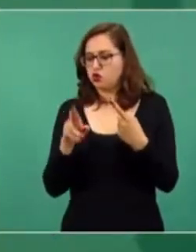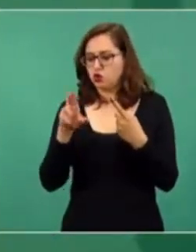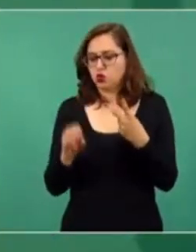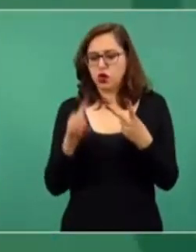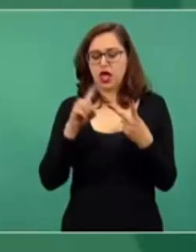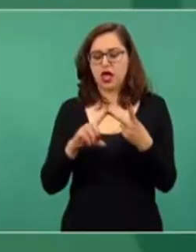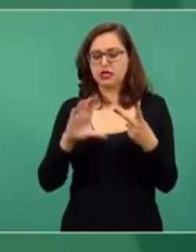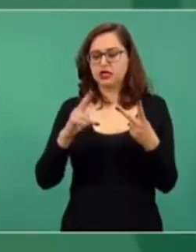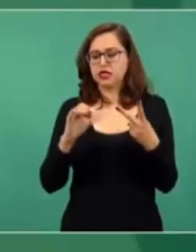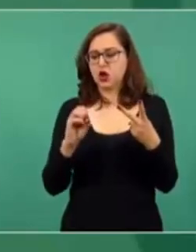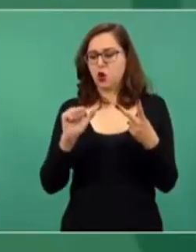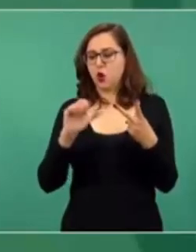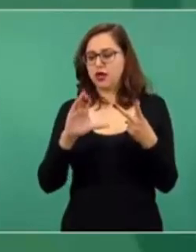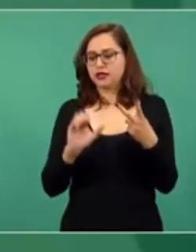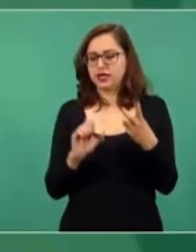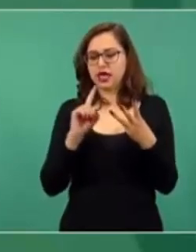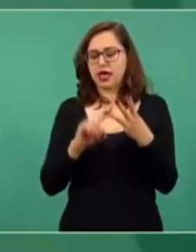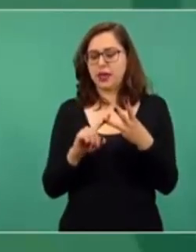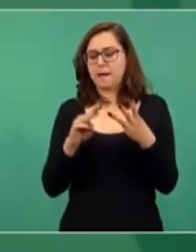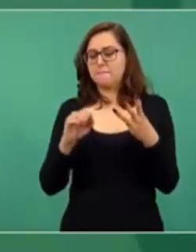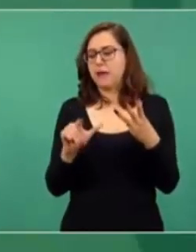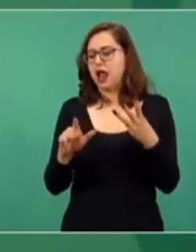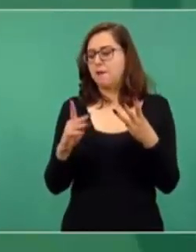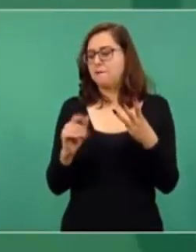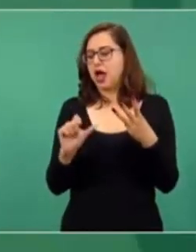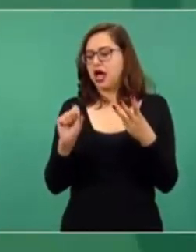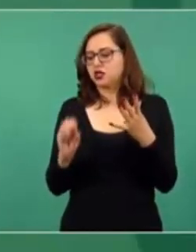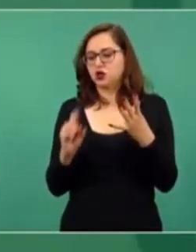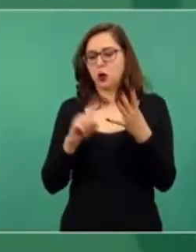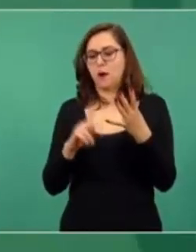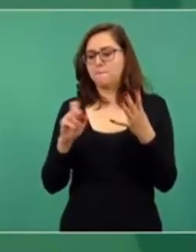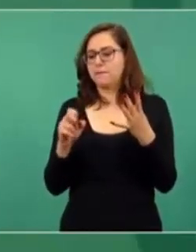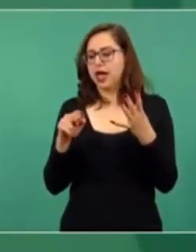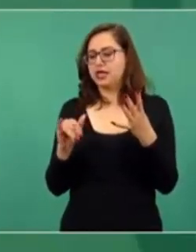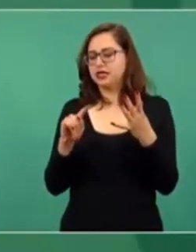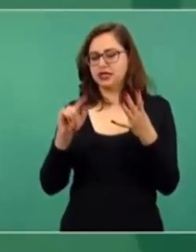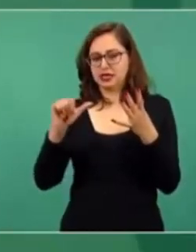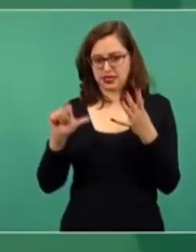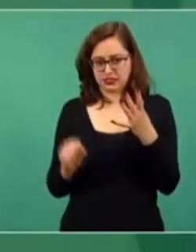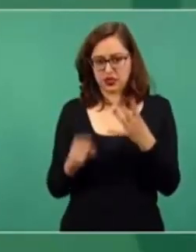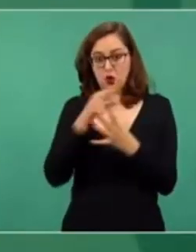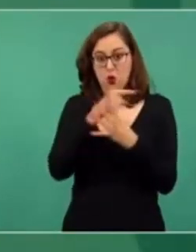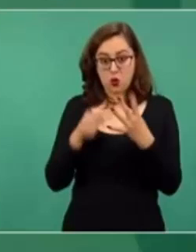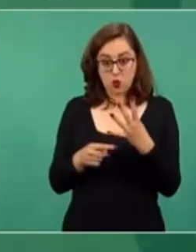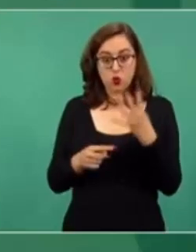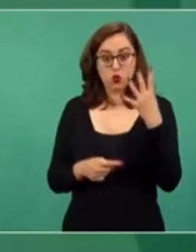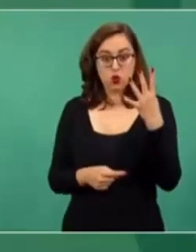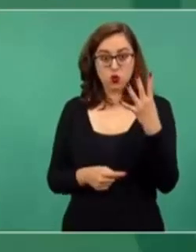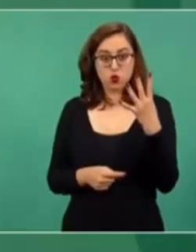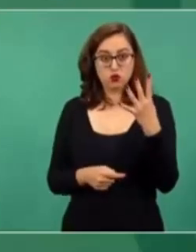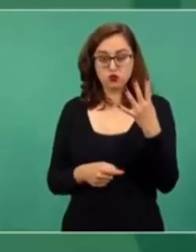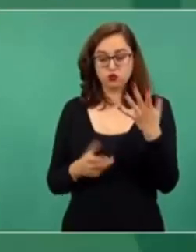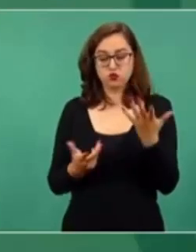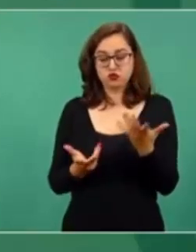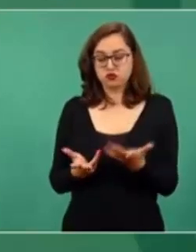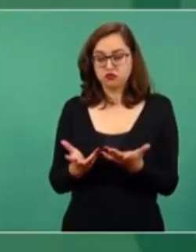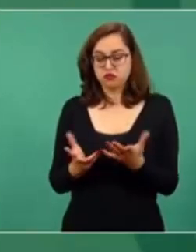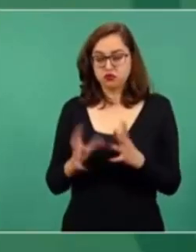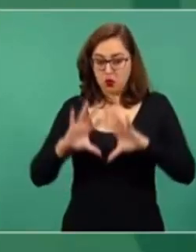Chicoacén, de Malpaso y de Peñites, sino tres